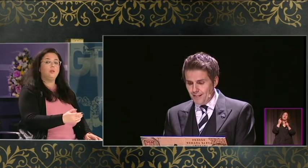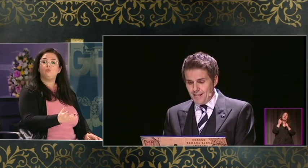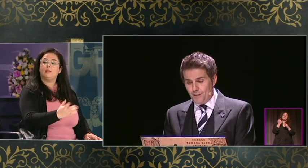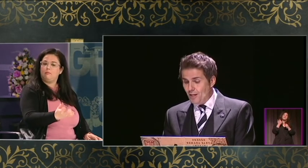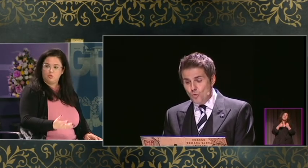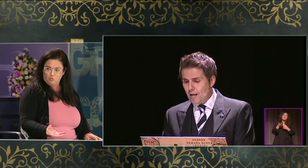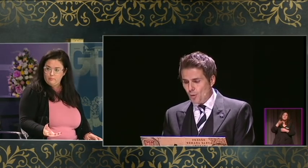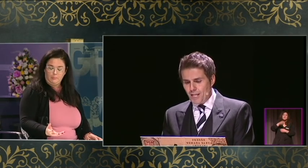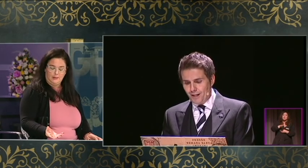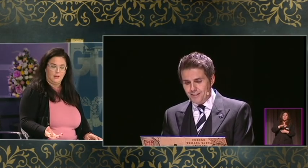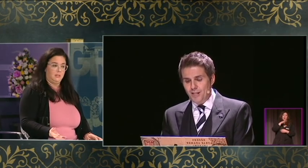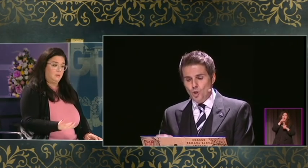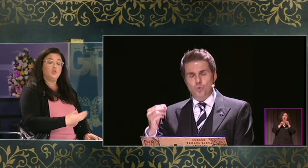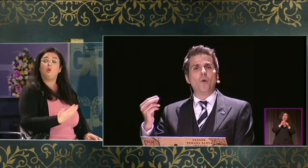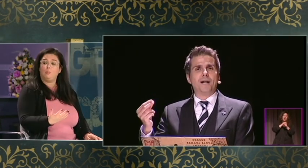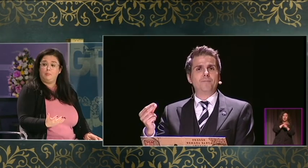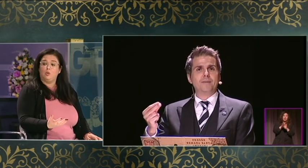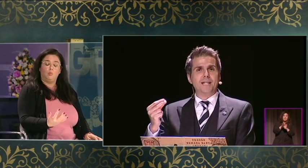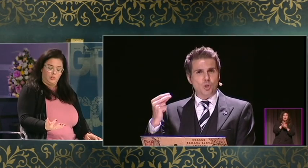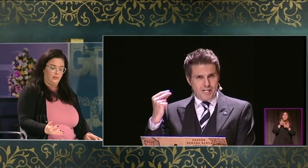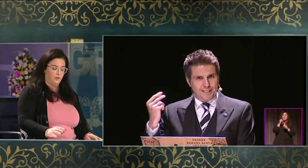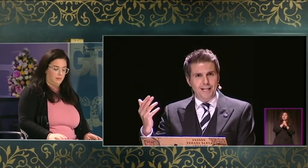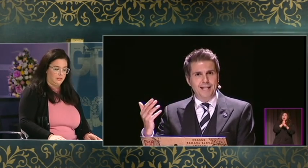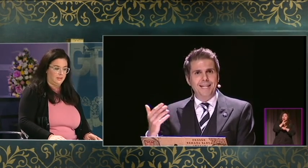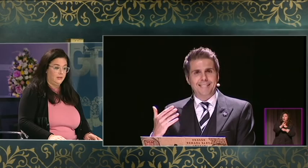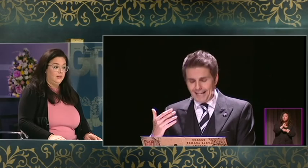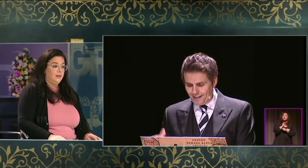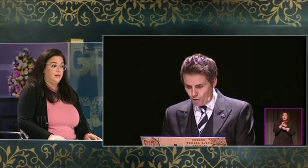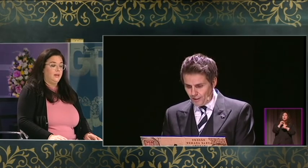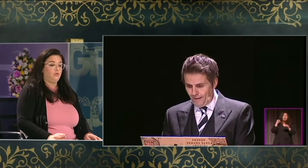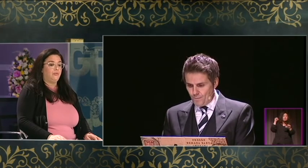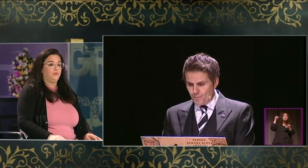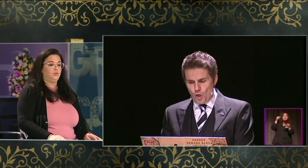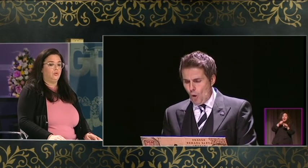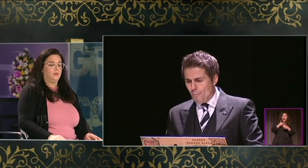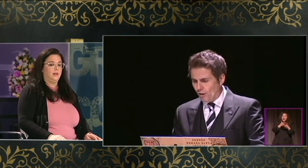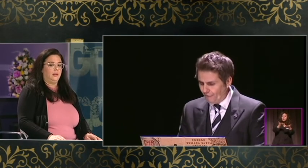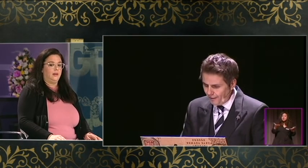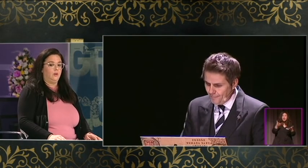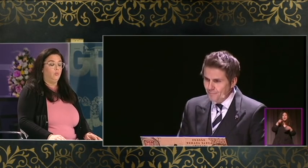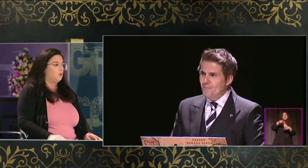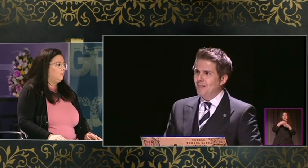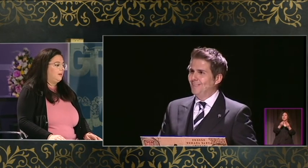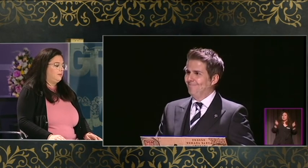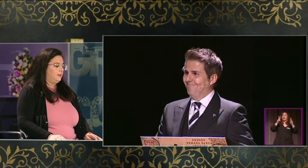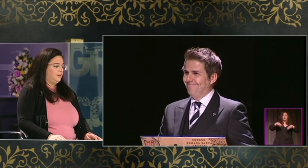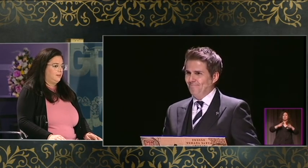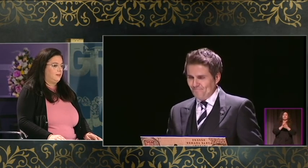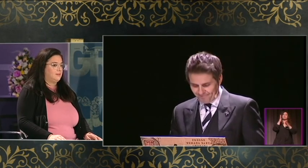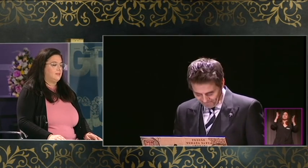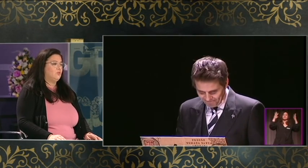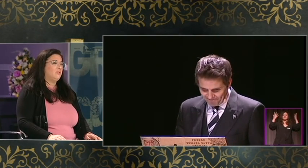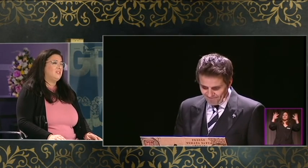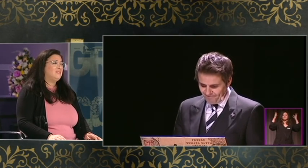más por ahí suelta? Prácticamente. Además, somos los primeros, como tradicionalmente. Esto es fruto un poco más de